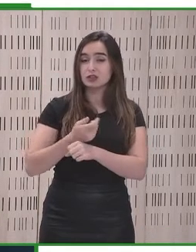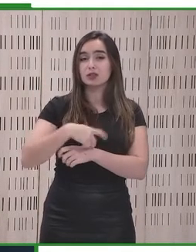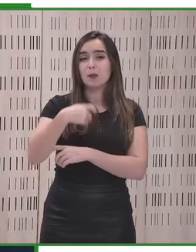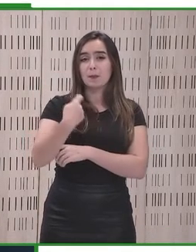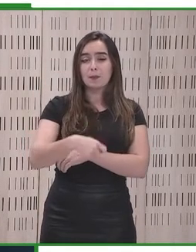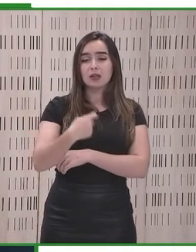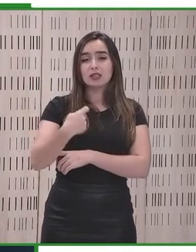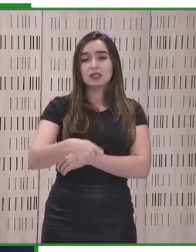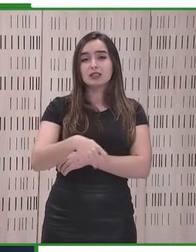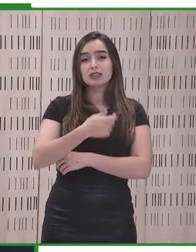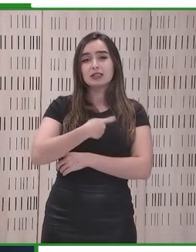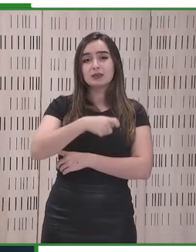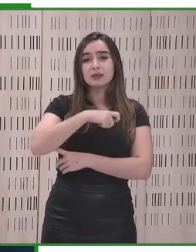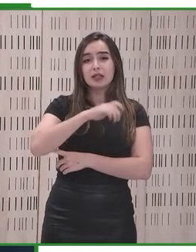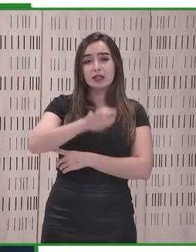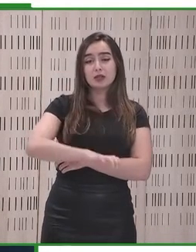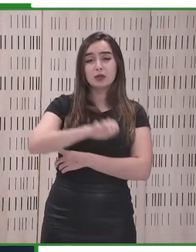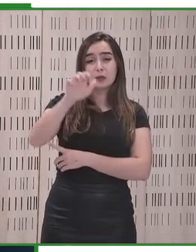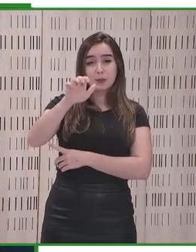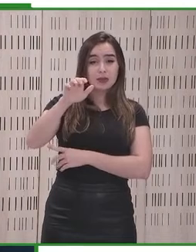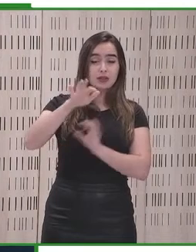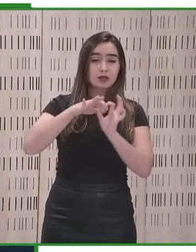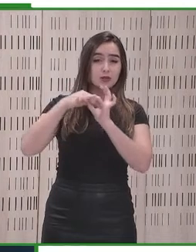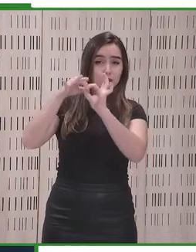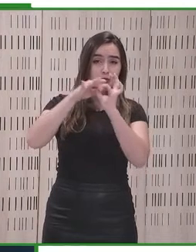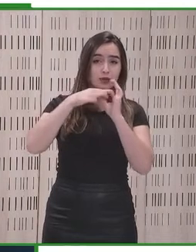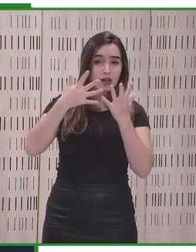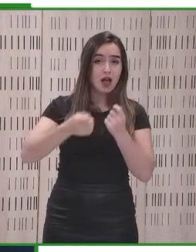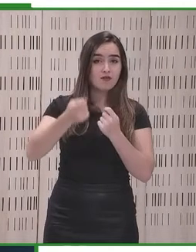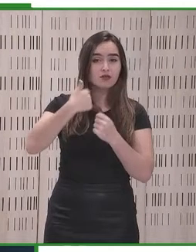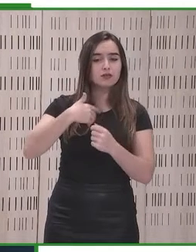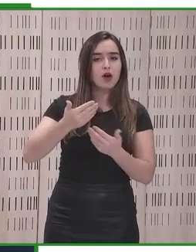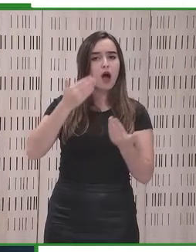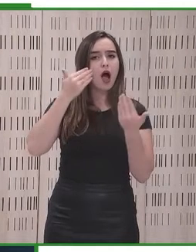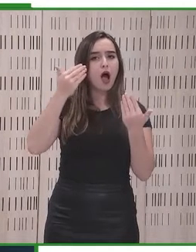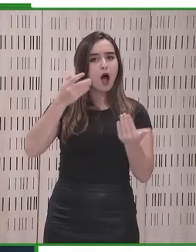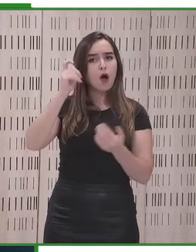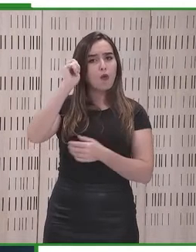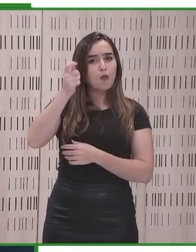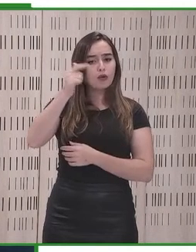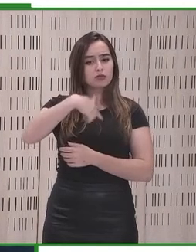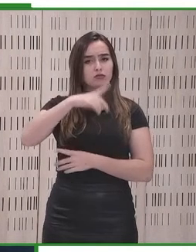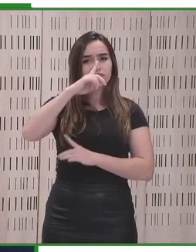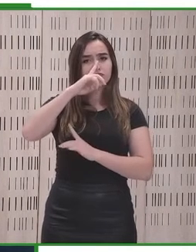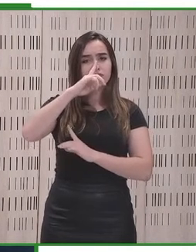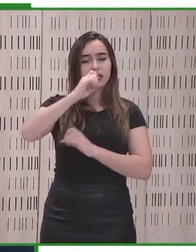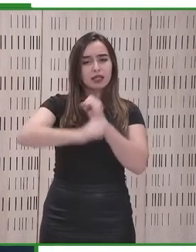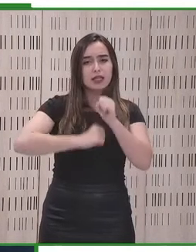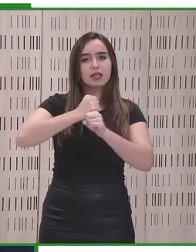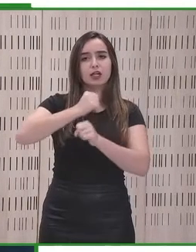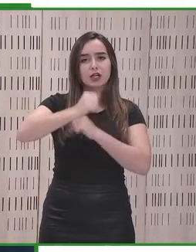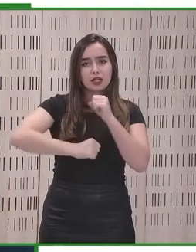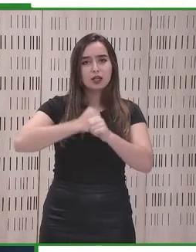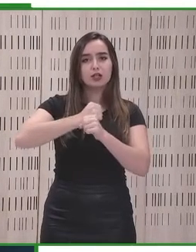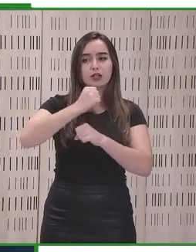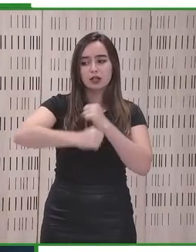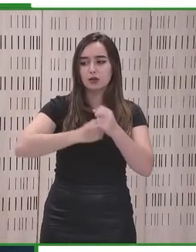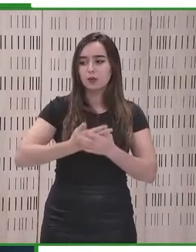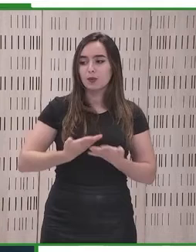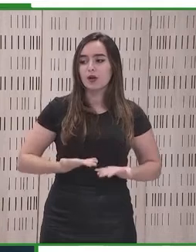iniciativa aprobada hace diez años durante la presidencia española de la Unión